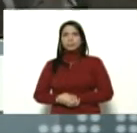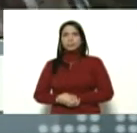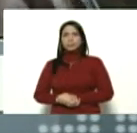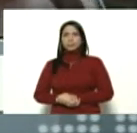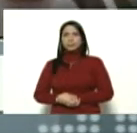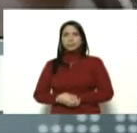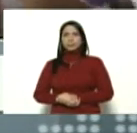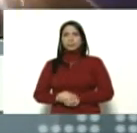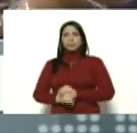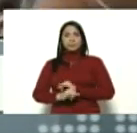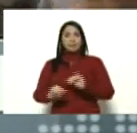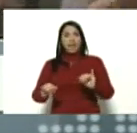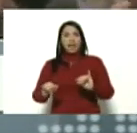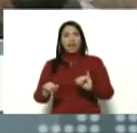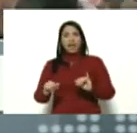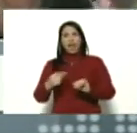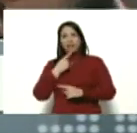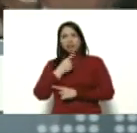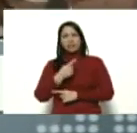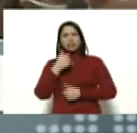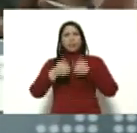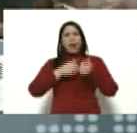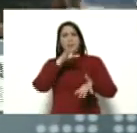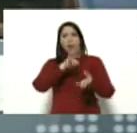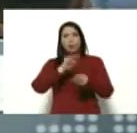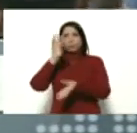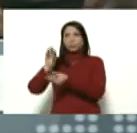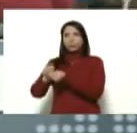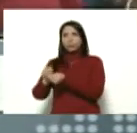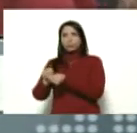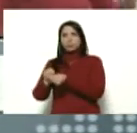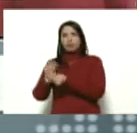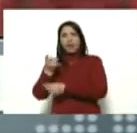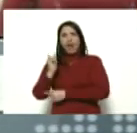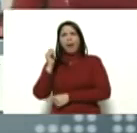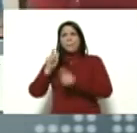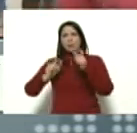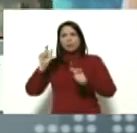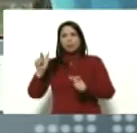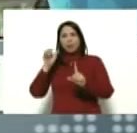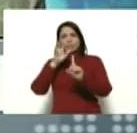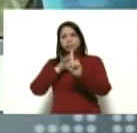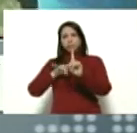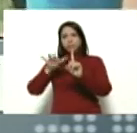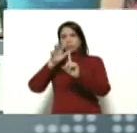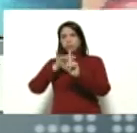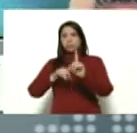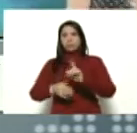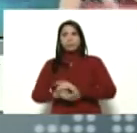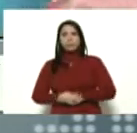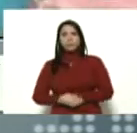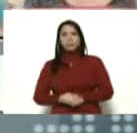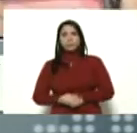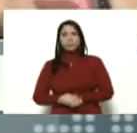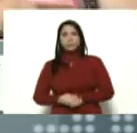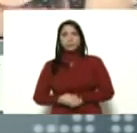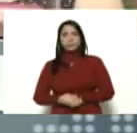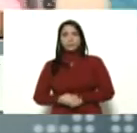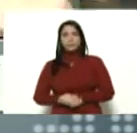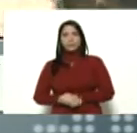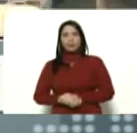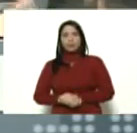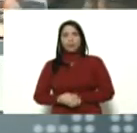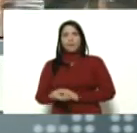Ya han sacado sus conclusiones, ¿verdad? Hay mucha gente que fue engañada con falsas ofertas